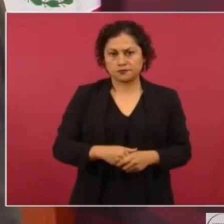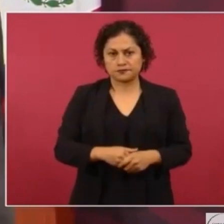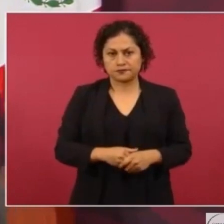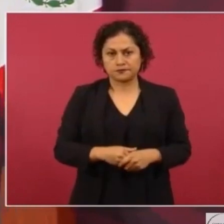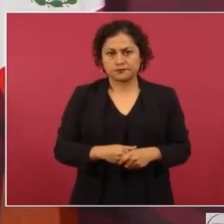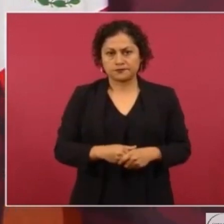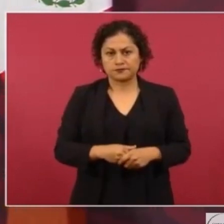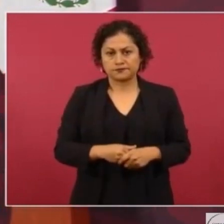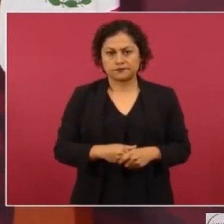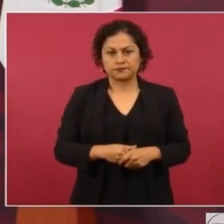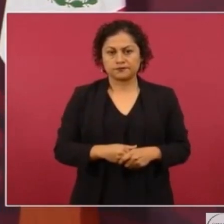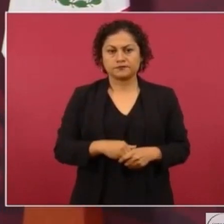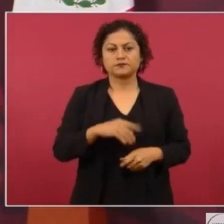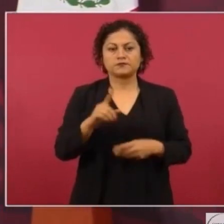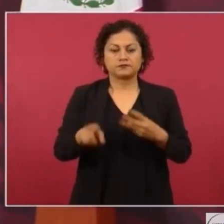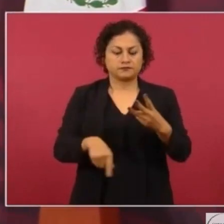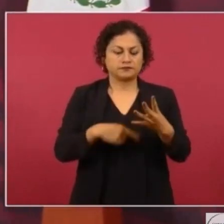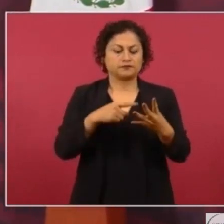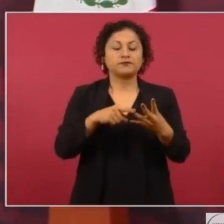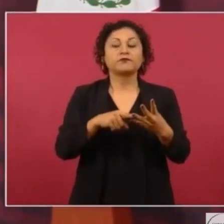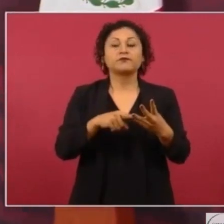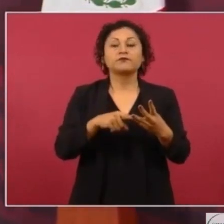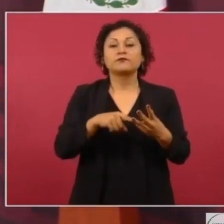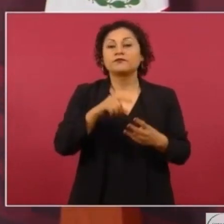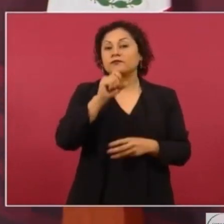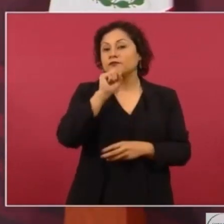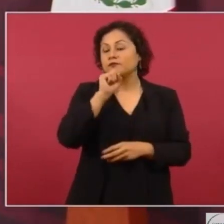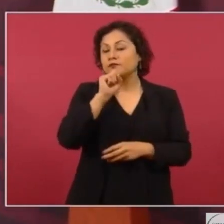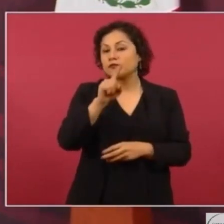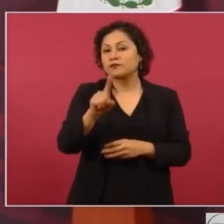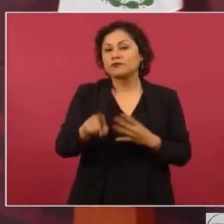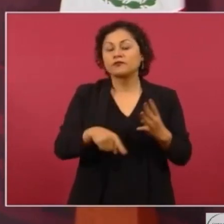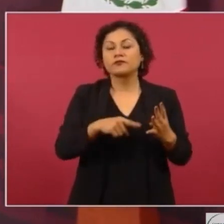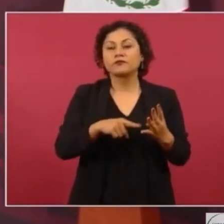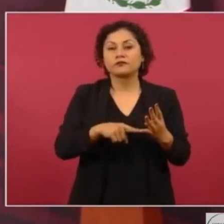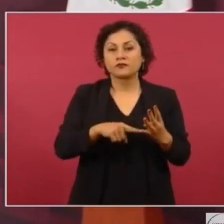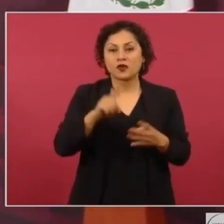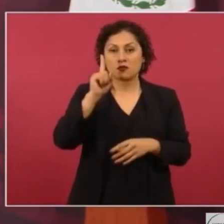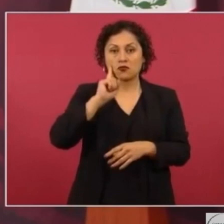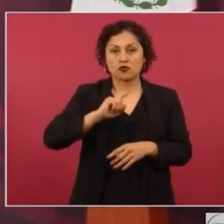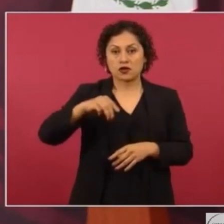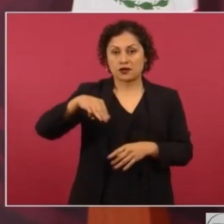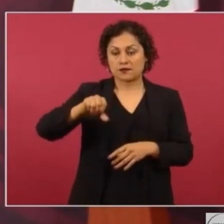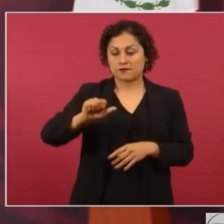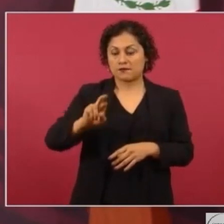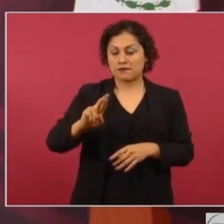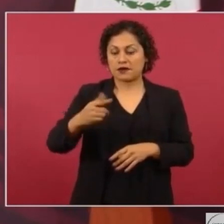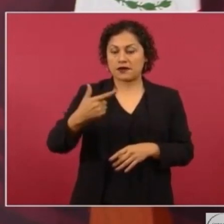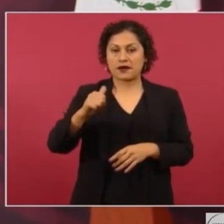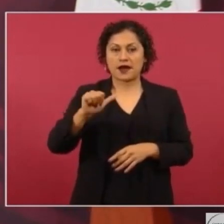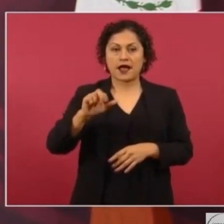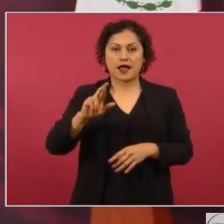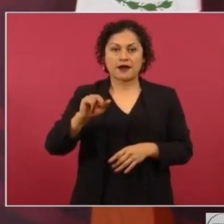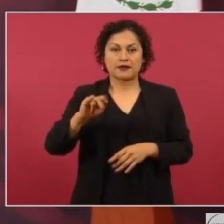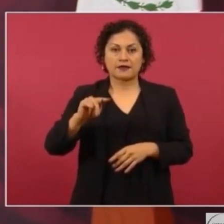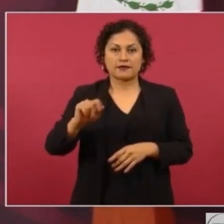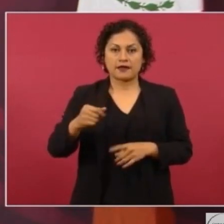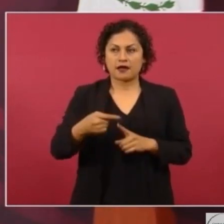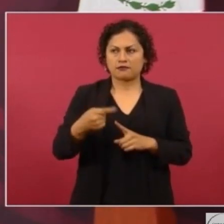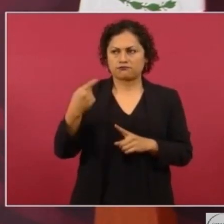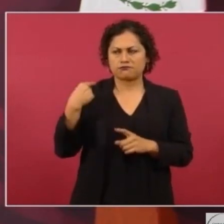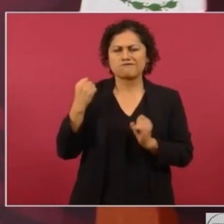también a la ministra Margarita la conozco desde hace cinco, seis años.